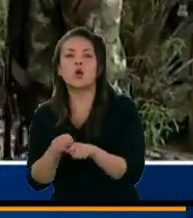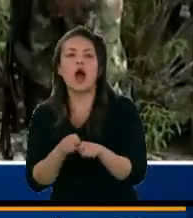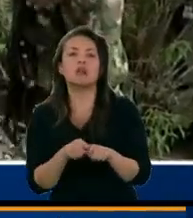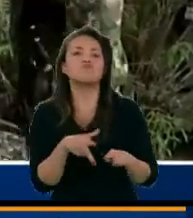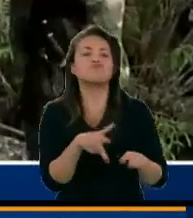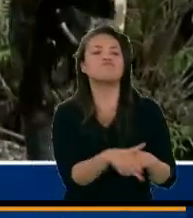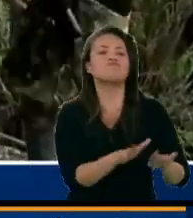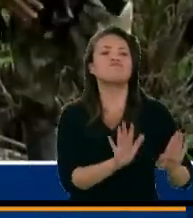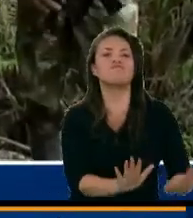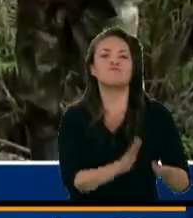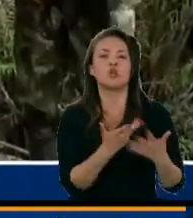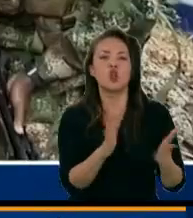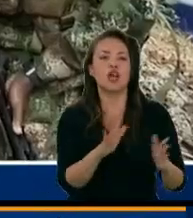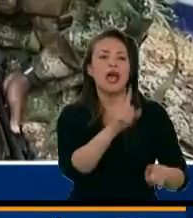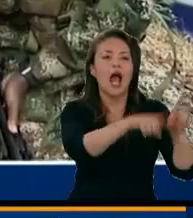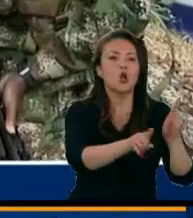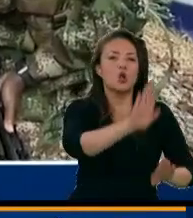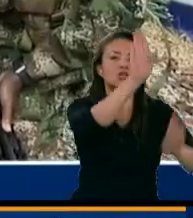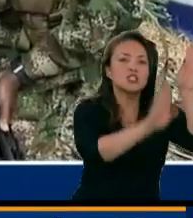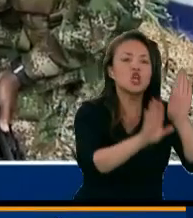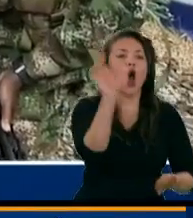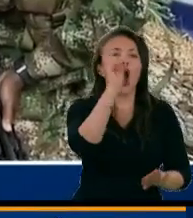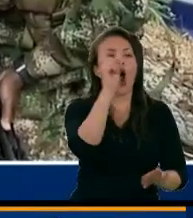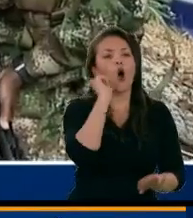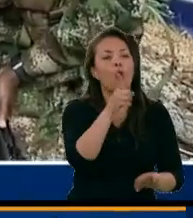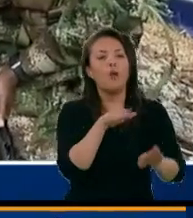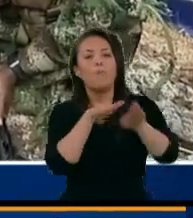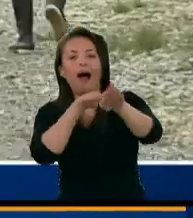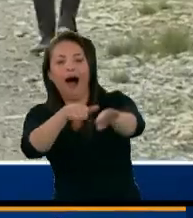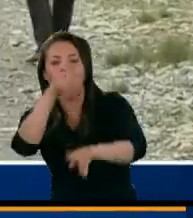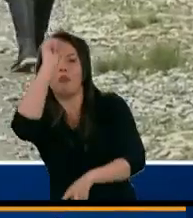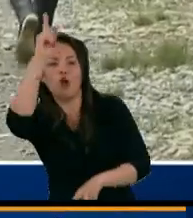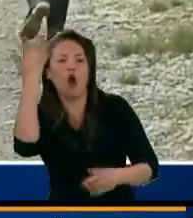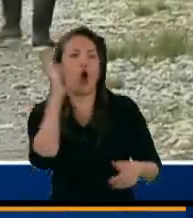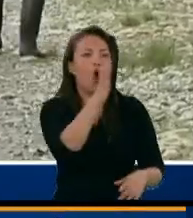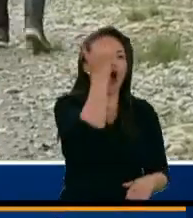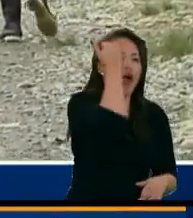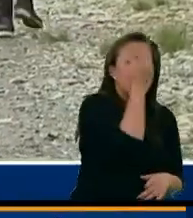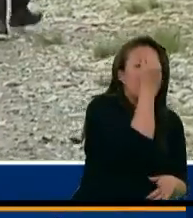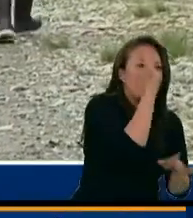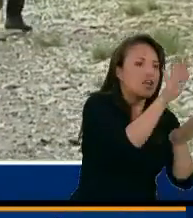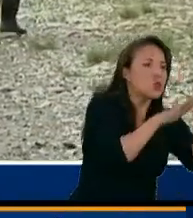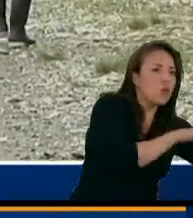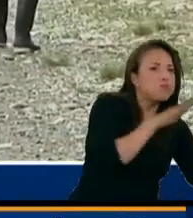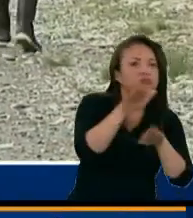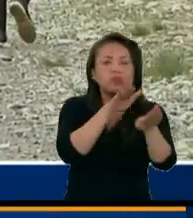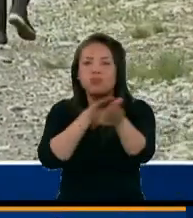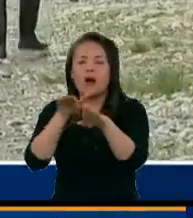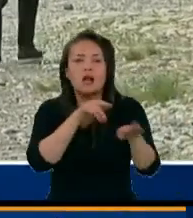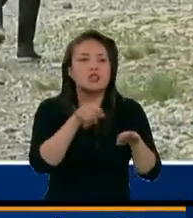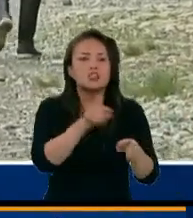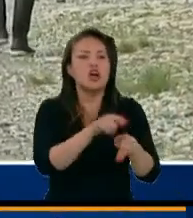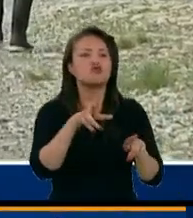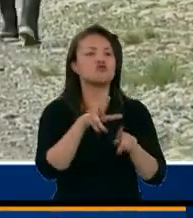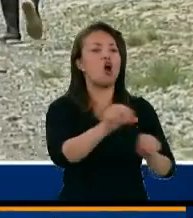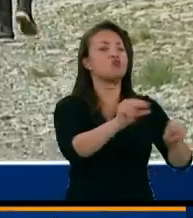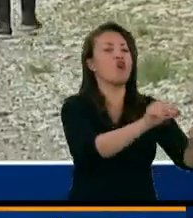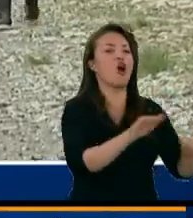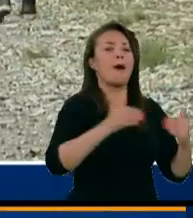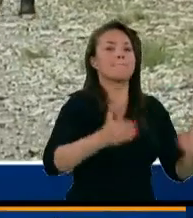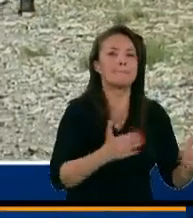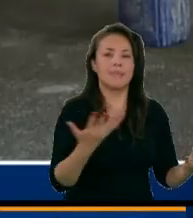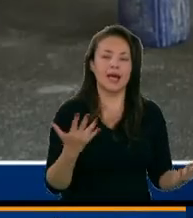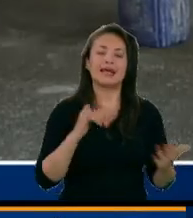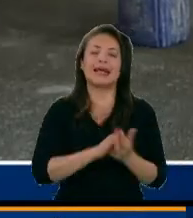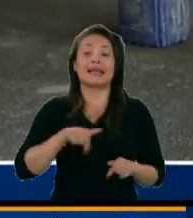determinadas candidaturas o por pertenencia política, ideológica o por alguna otra razón no les permites que se inscriban. Así que